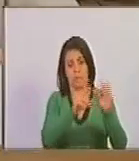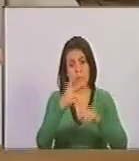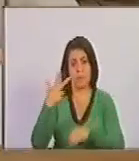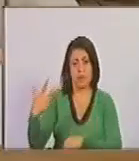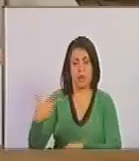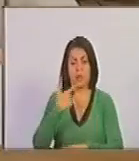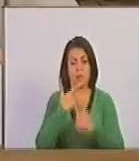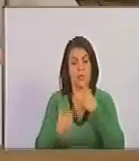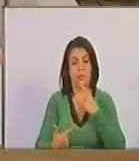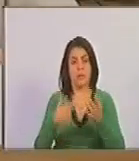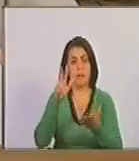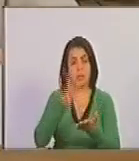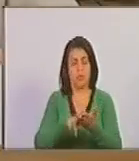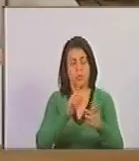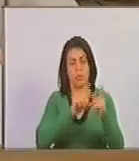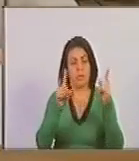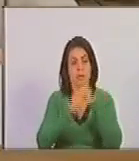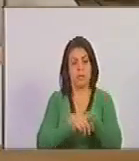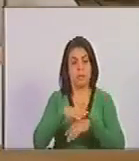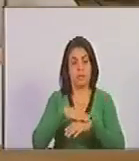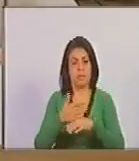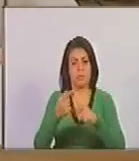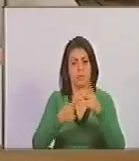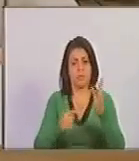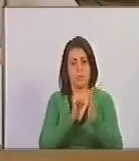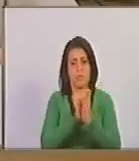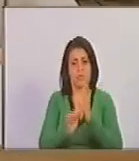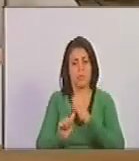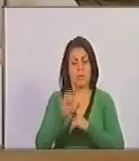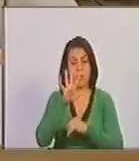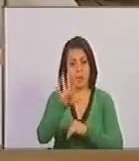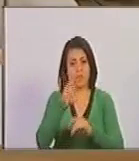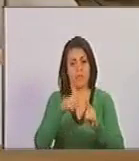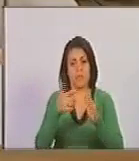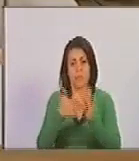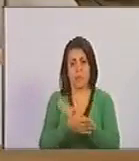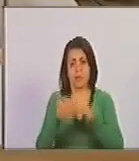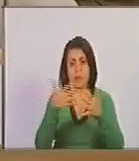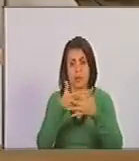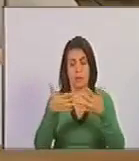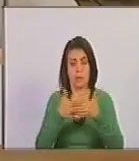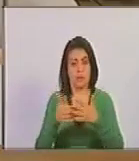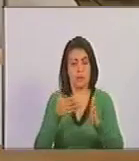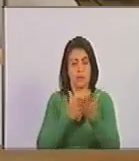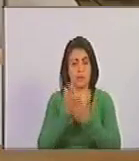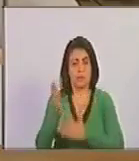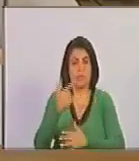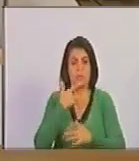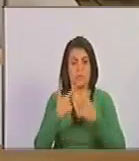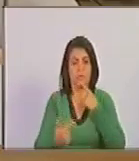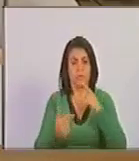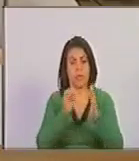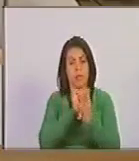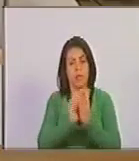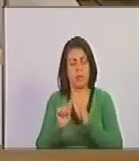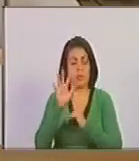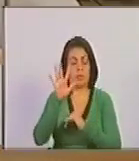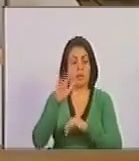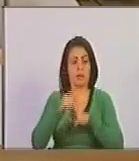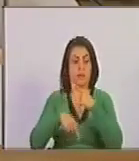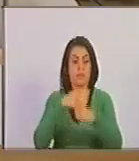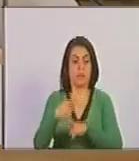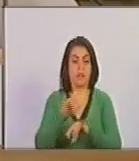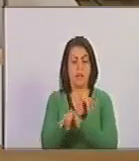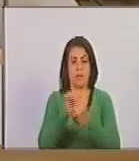tercero. Se propone aprobar un nuevo epígrafe del artículo 5, el cual queda redactado en los siguientes términos. Artículo 5.